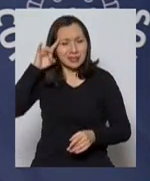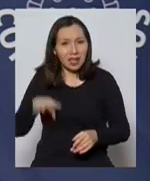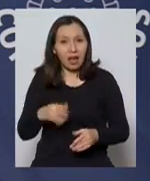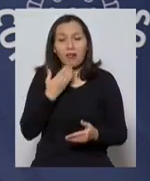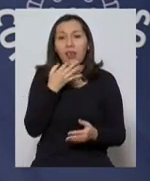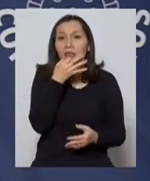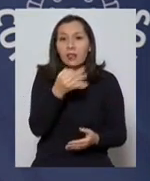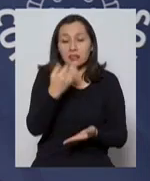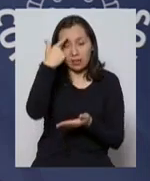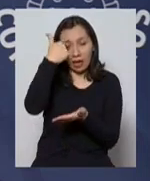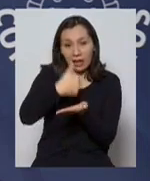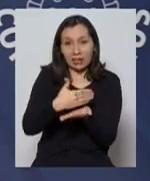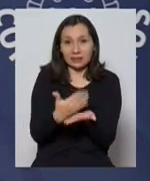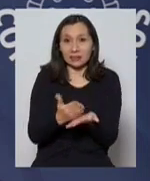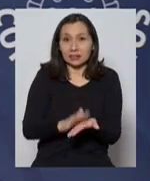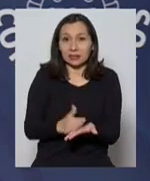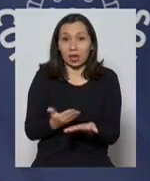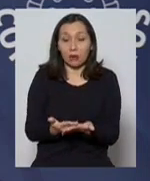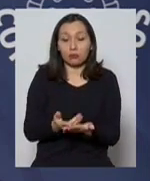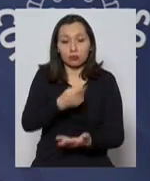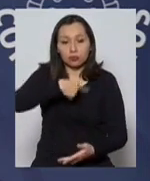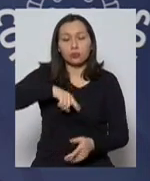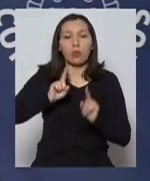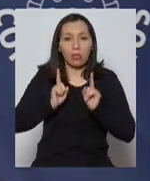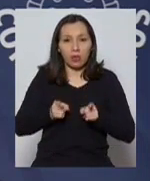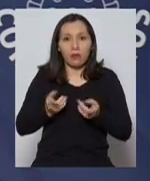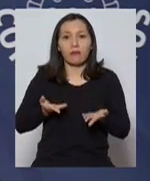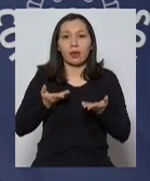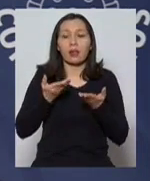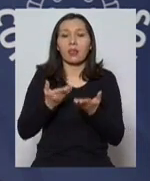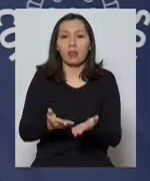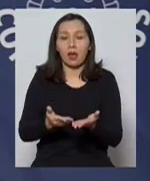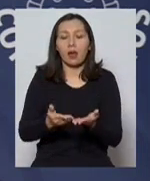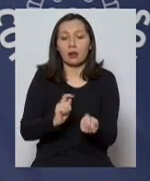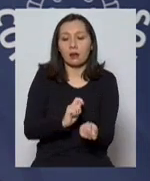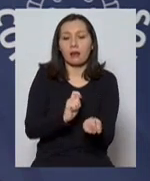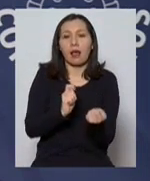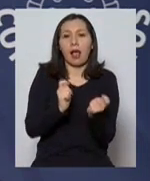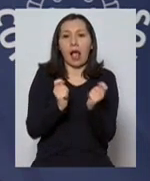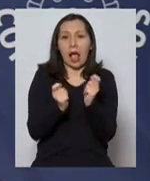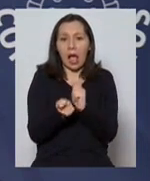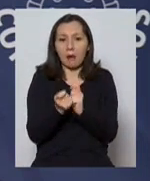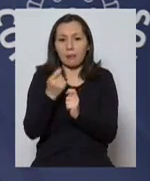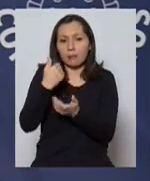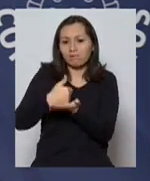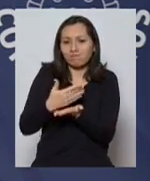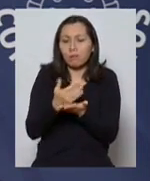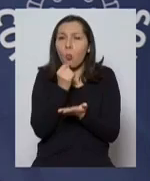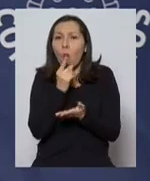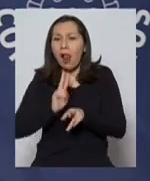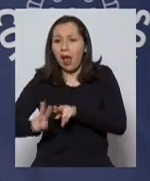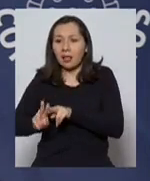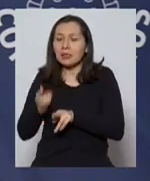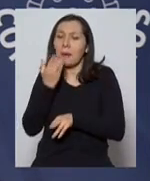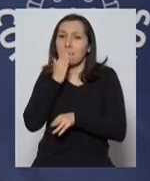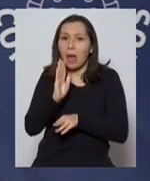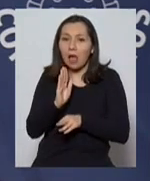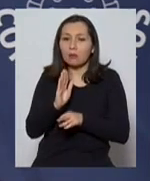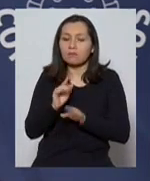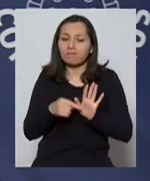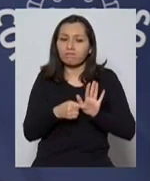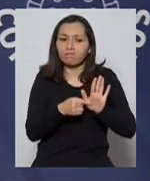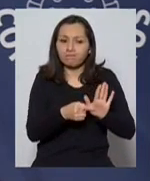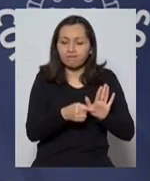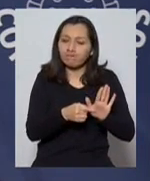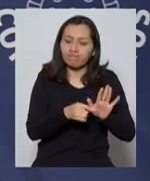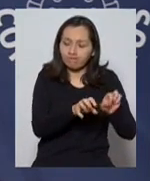hablamos de una estrategia de salud, tenemos que generar un cambio de estrategia, o una acentuación